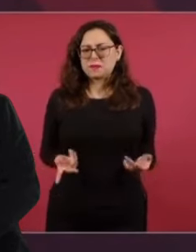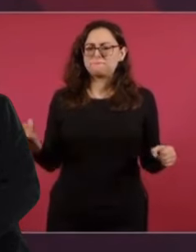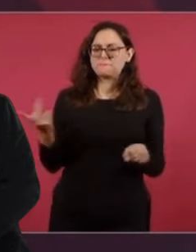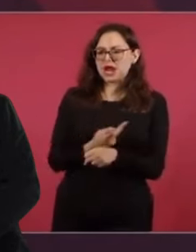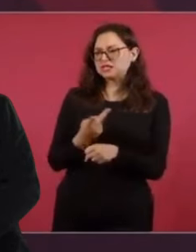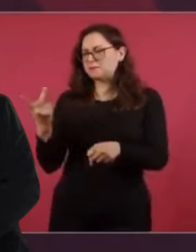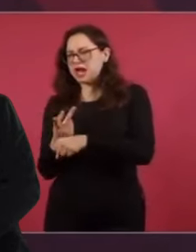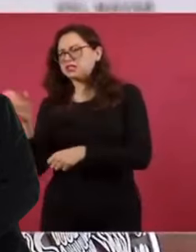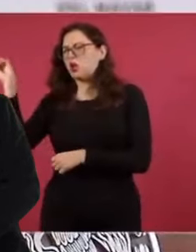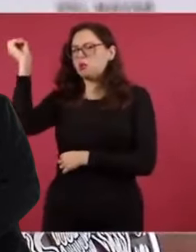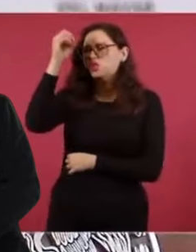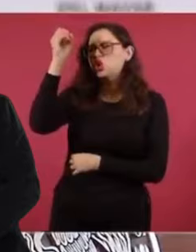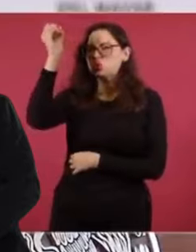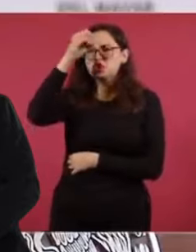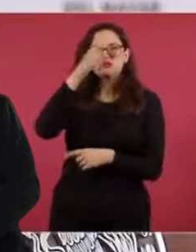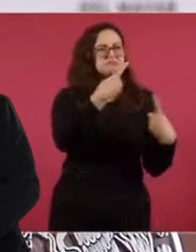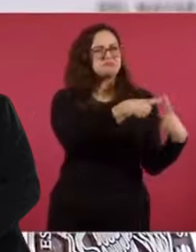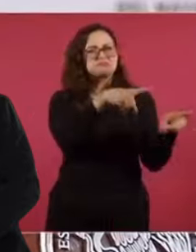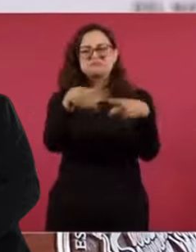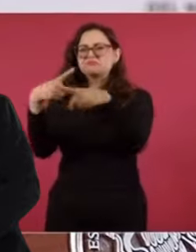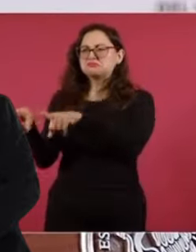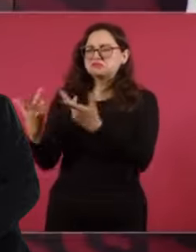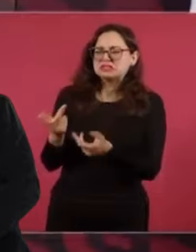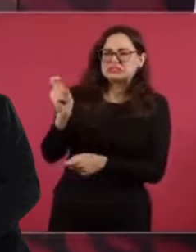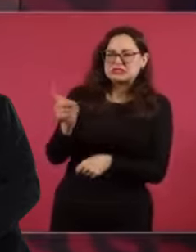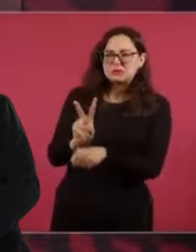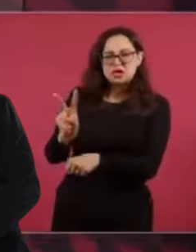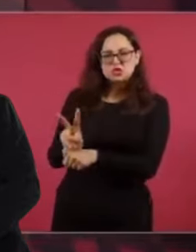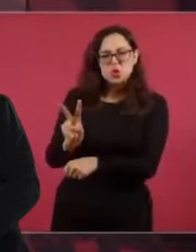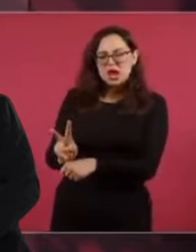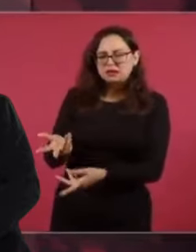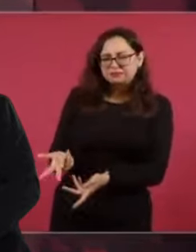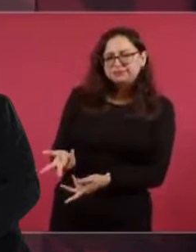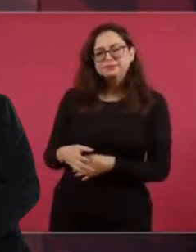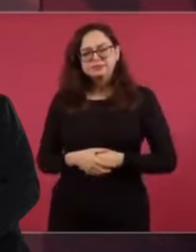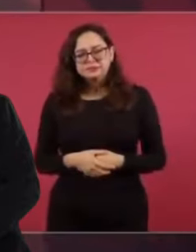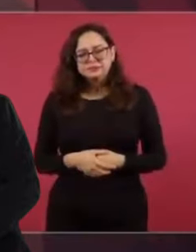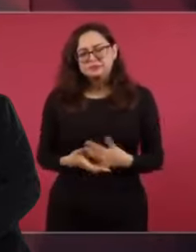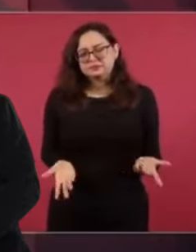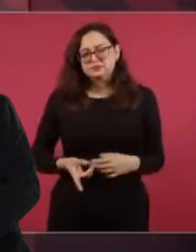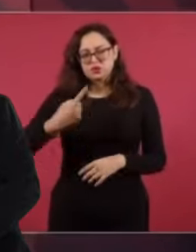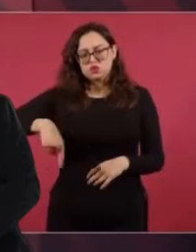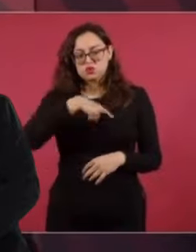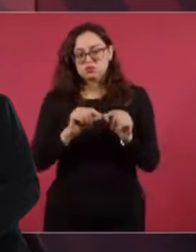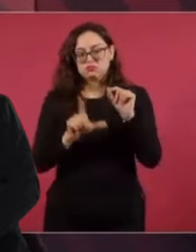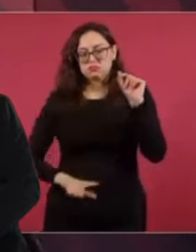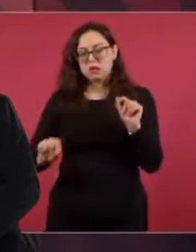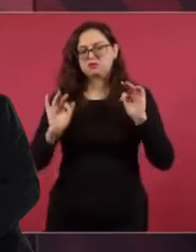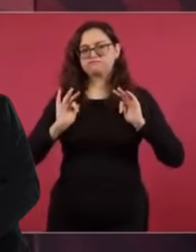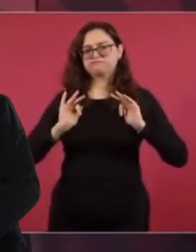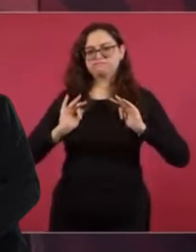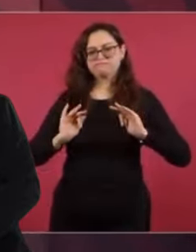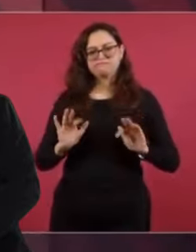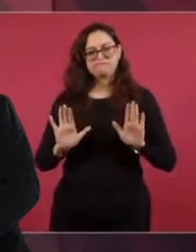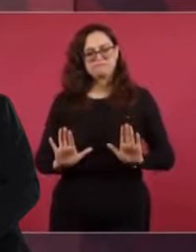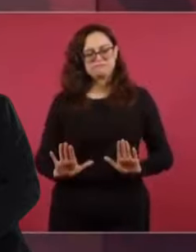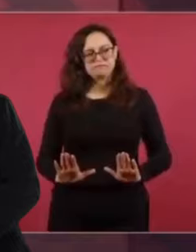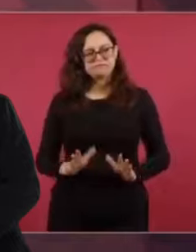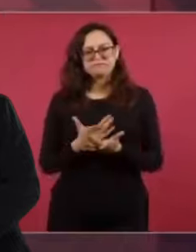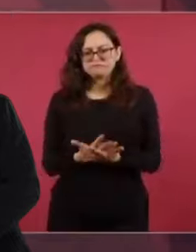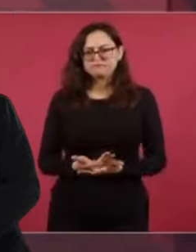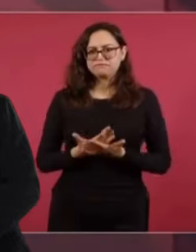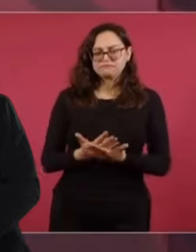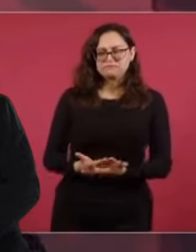tienen en el caso de Venezuela. Nosotros hemos actuado con prudencia para